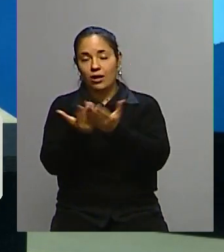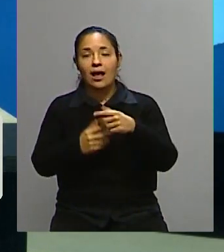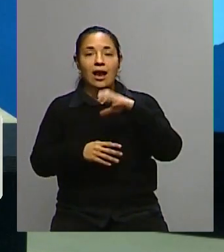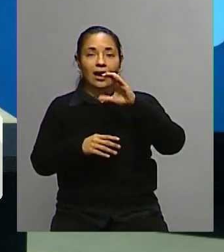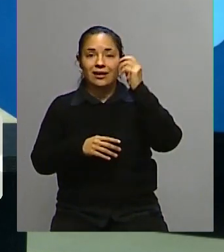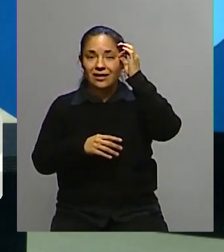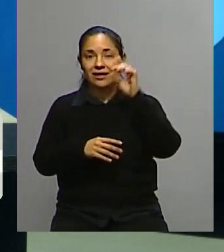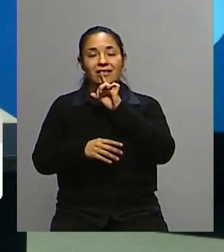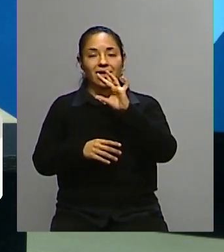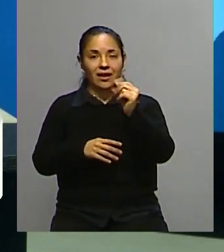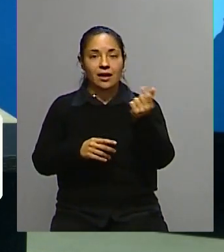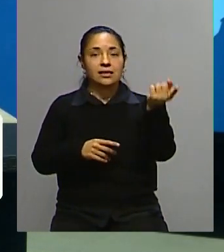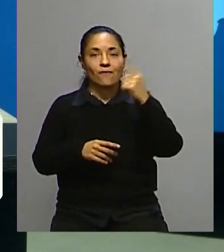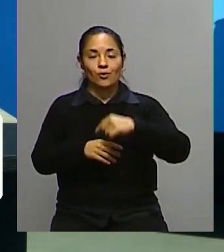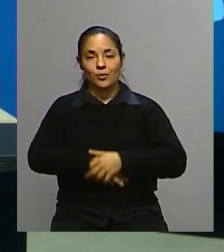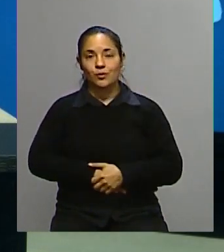Enseguida regresamos.